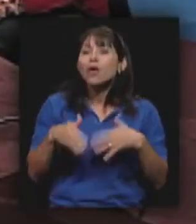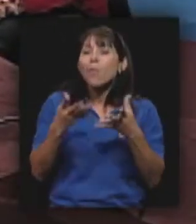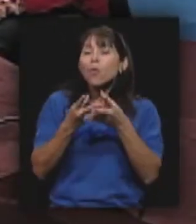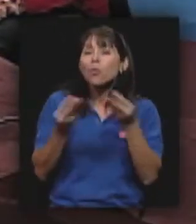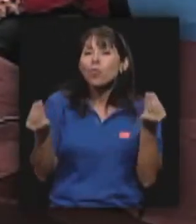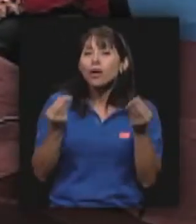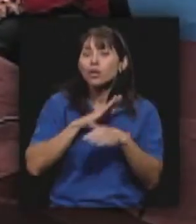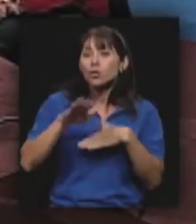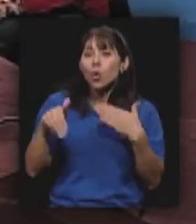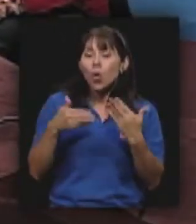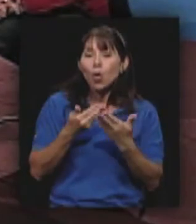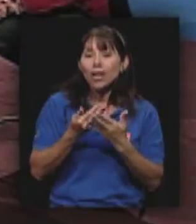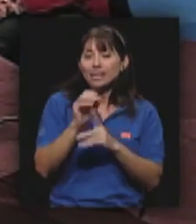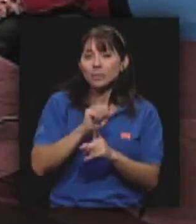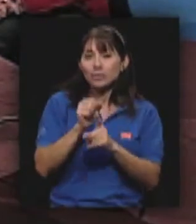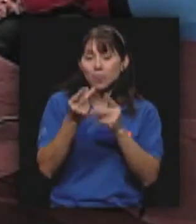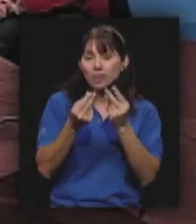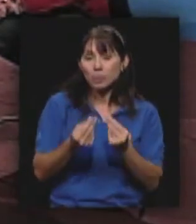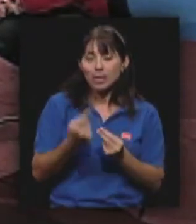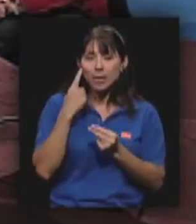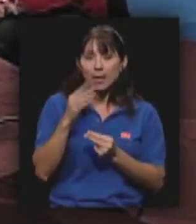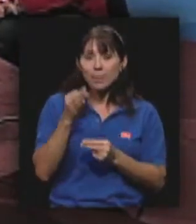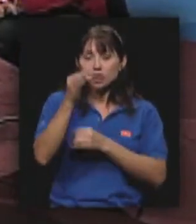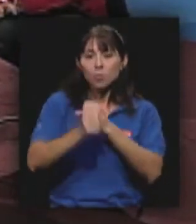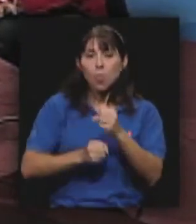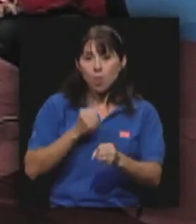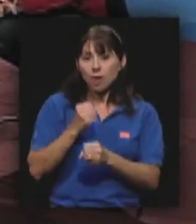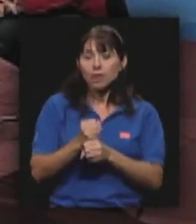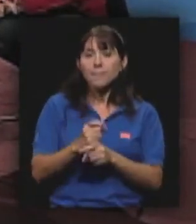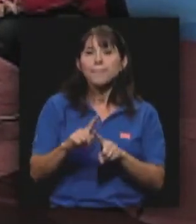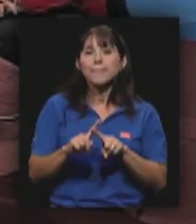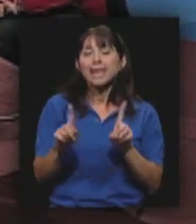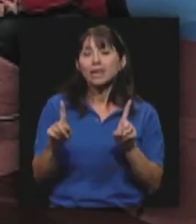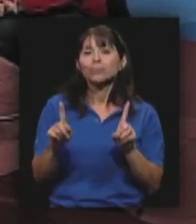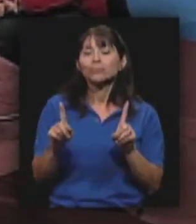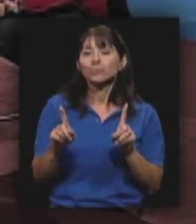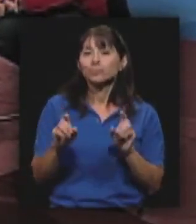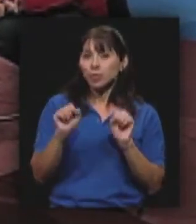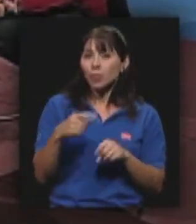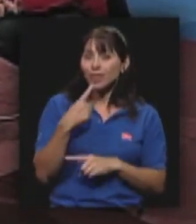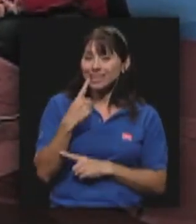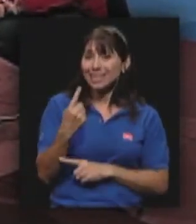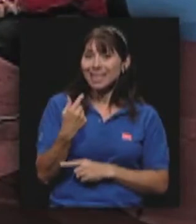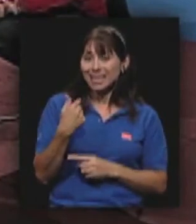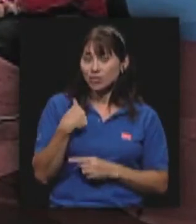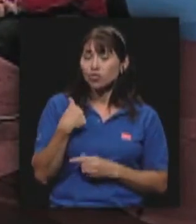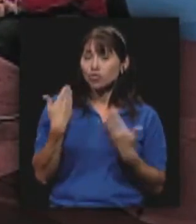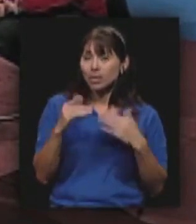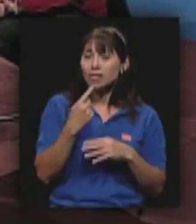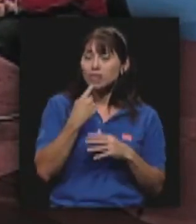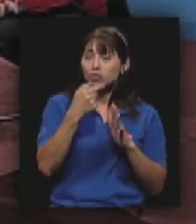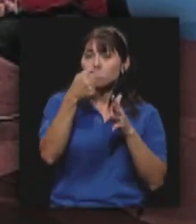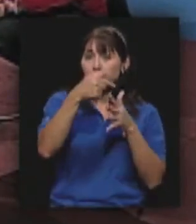resolvamos todos los asuntos presupuestarios para el próximo año, pero sí puedo decirle que yo he girado las